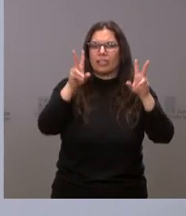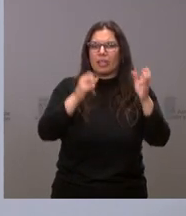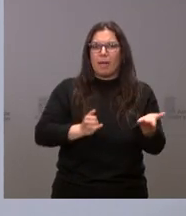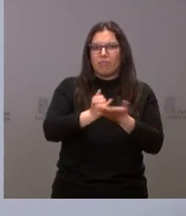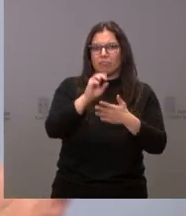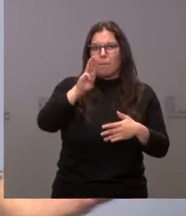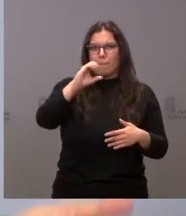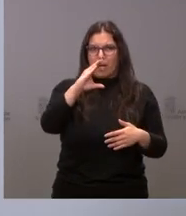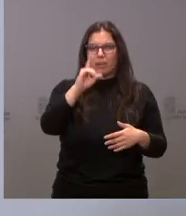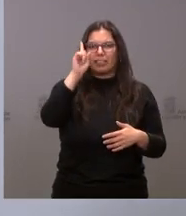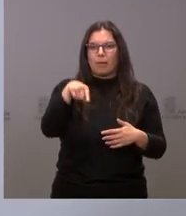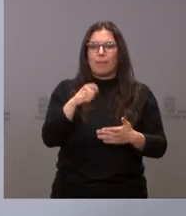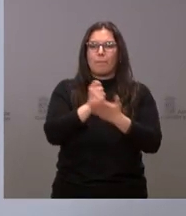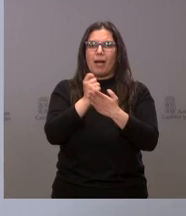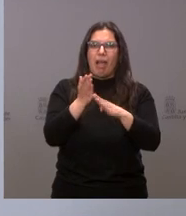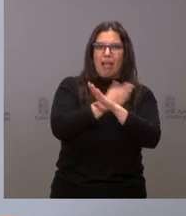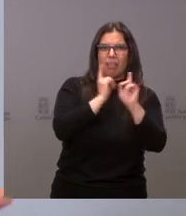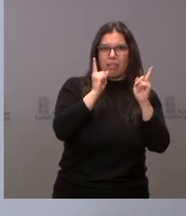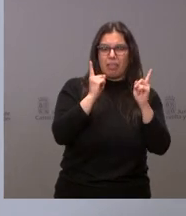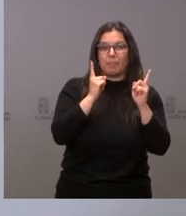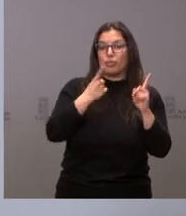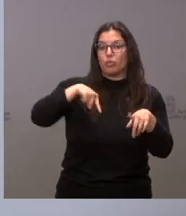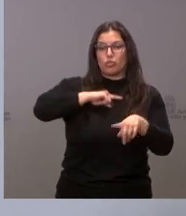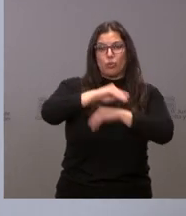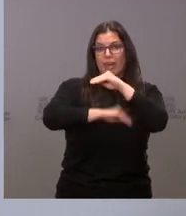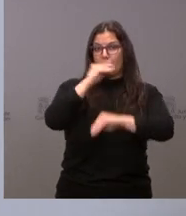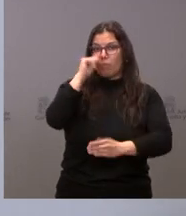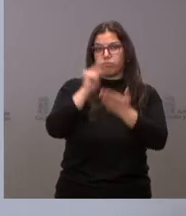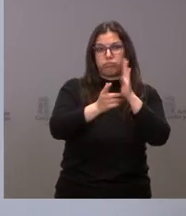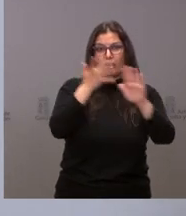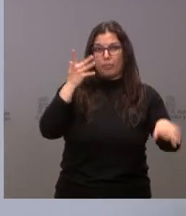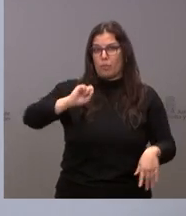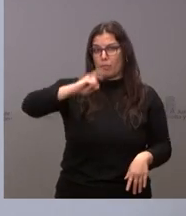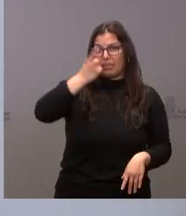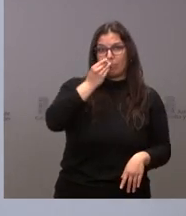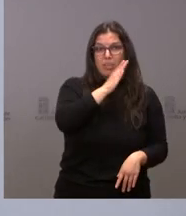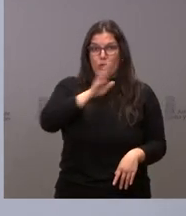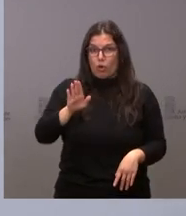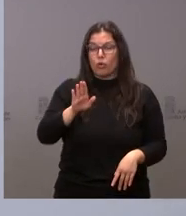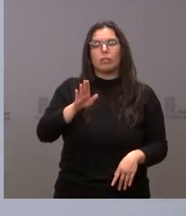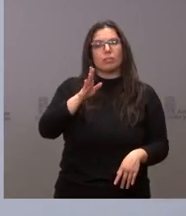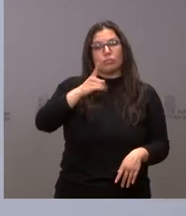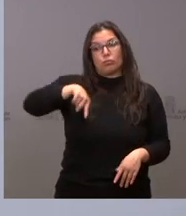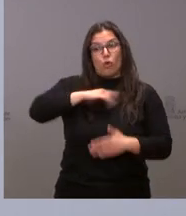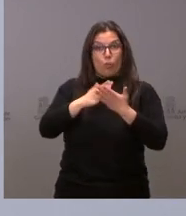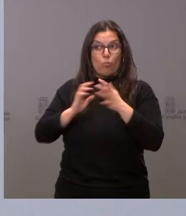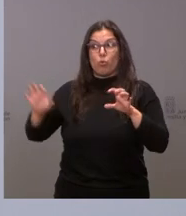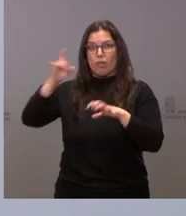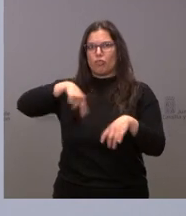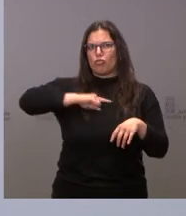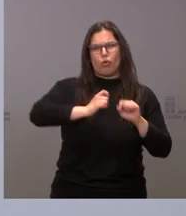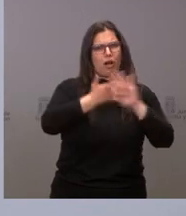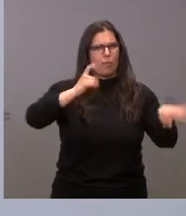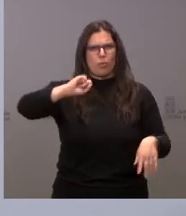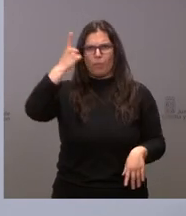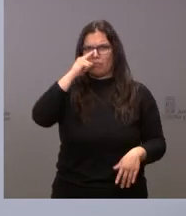el abono de anticipos. Somos la que lo hacemos más rápido y mejor y vamos a seguir la comunidad autónoma, que lo hacemos más rápido